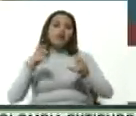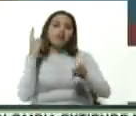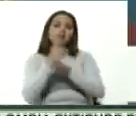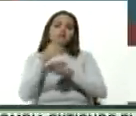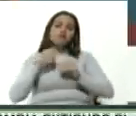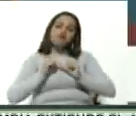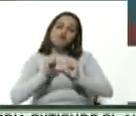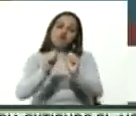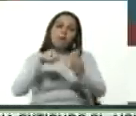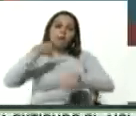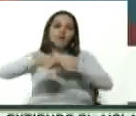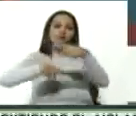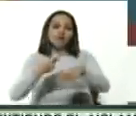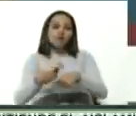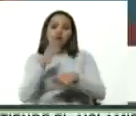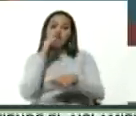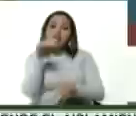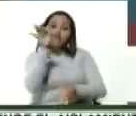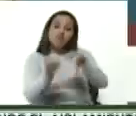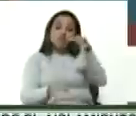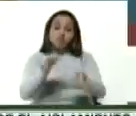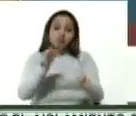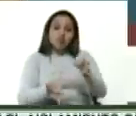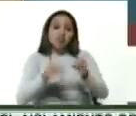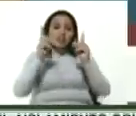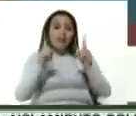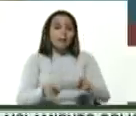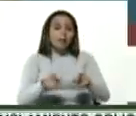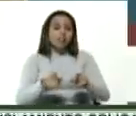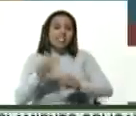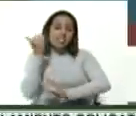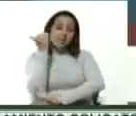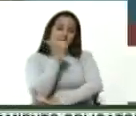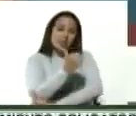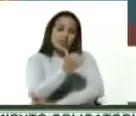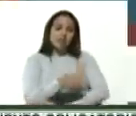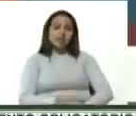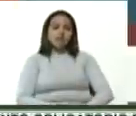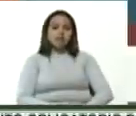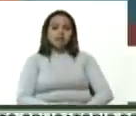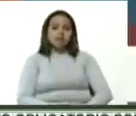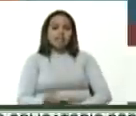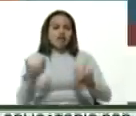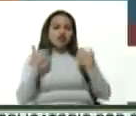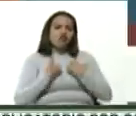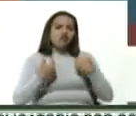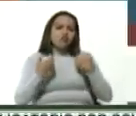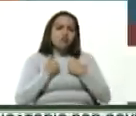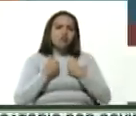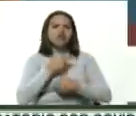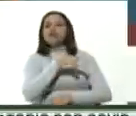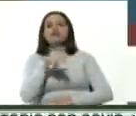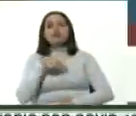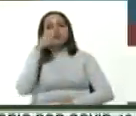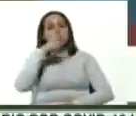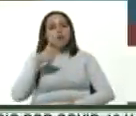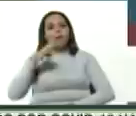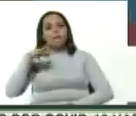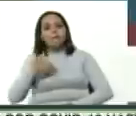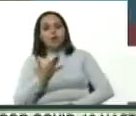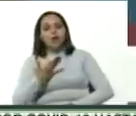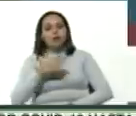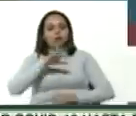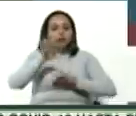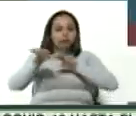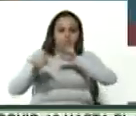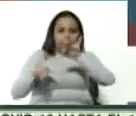proceso injusto, pero además criminal de sufrimiento de nuestro pueblo hasta que logramos desentramar